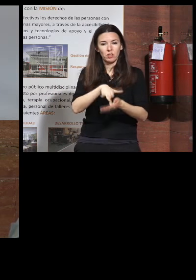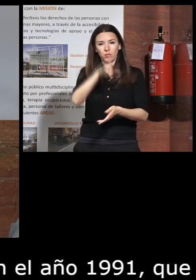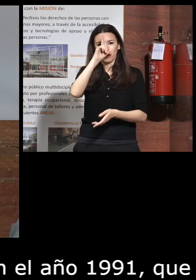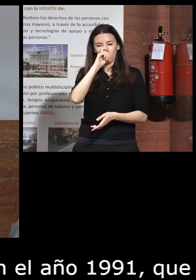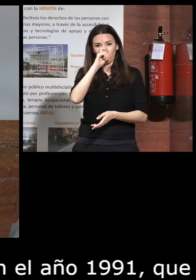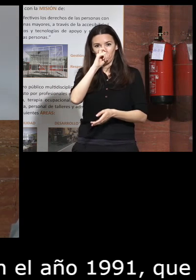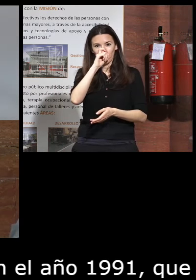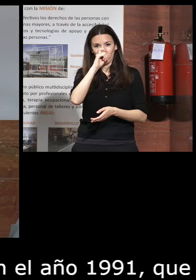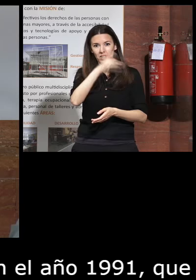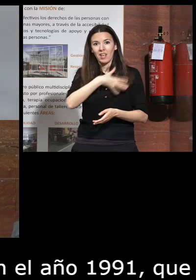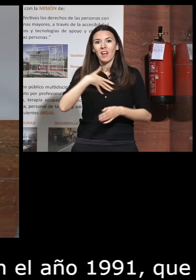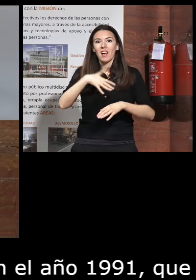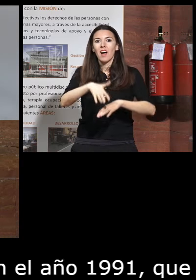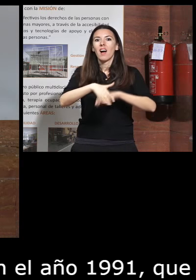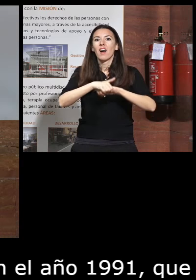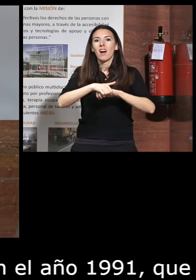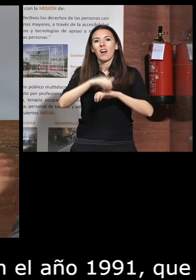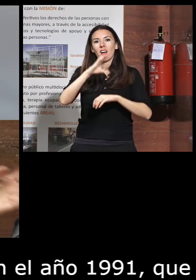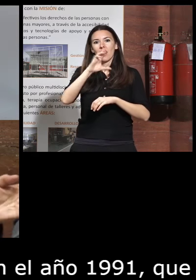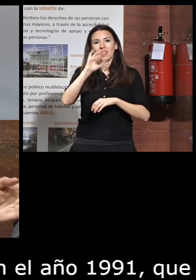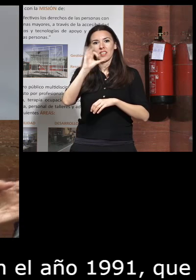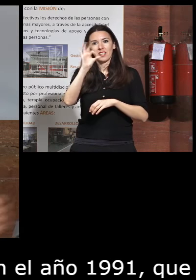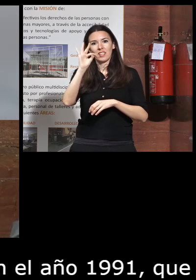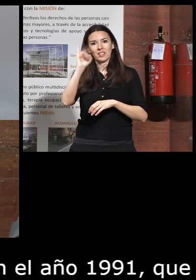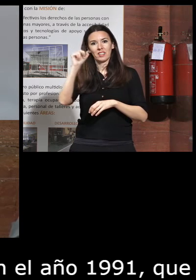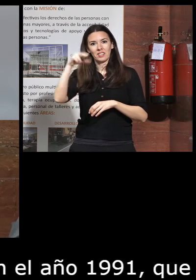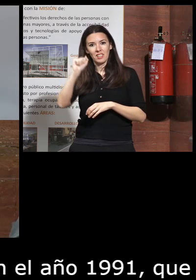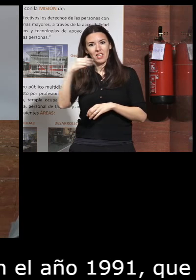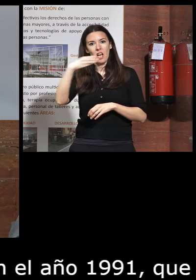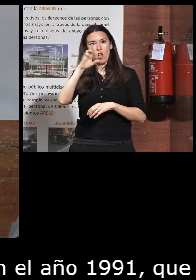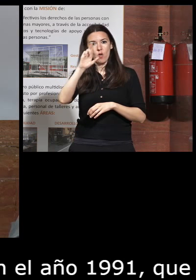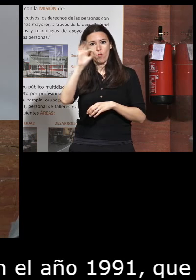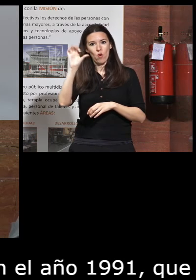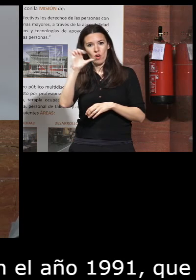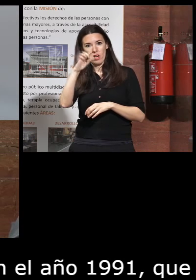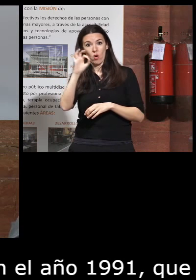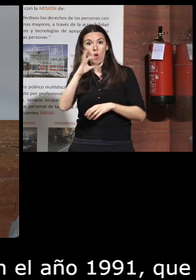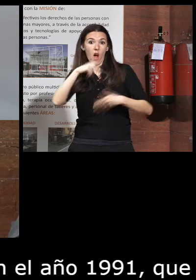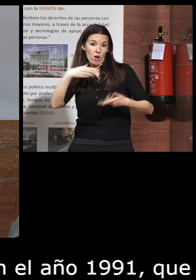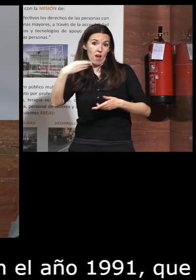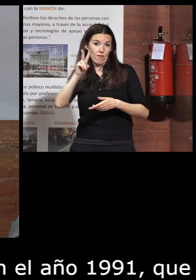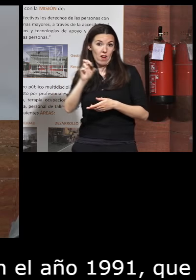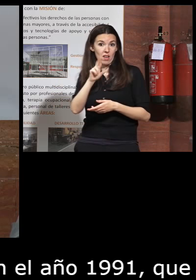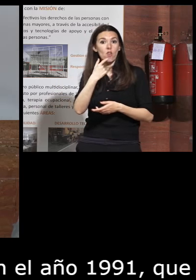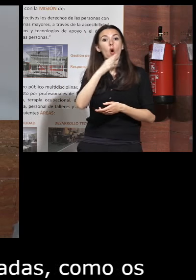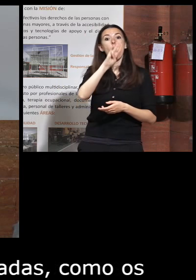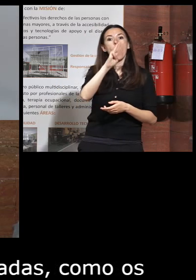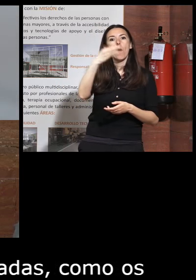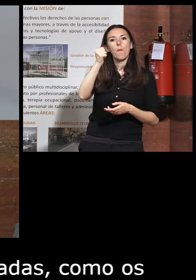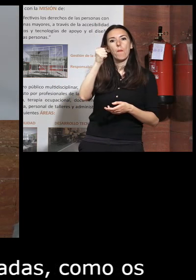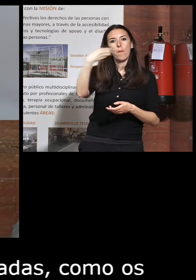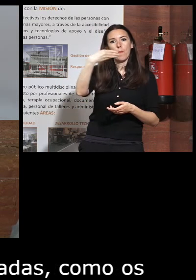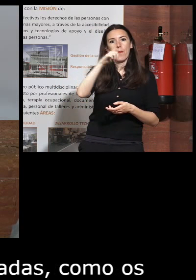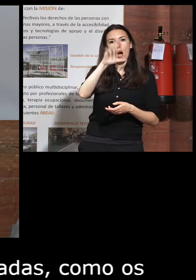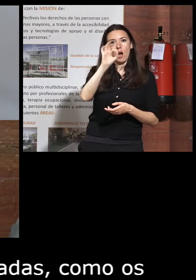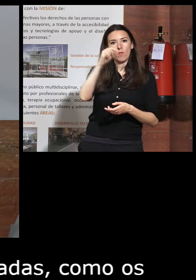predecesor de mi querida Cristina Rodríguez Porrero y ahora de Miguel Ángel Valero Pablo Gil vino un día a mi